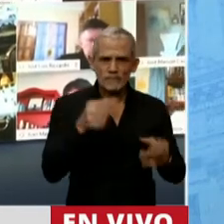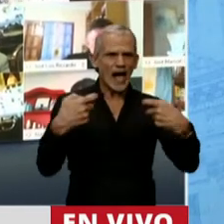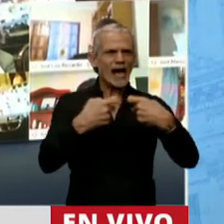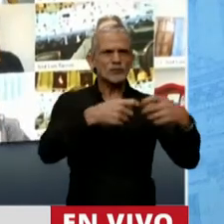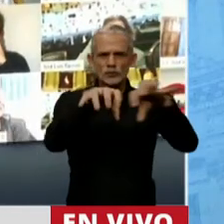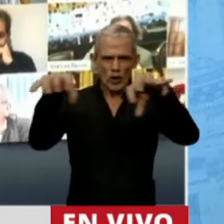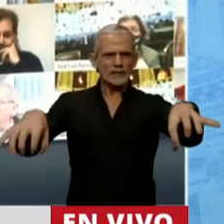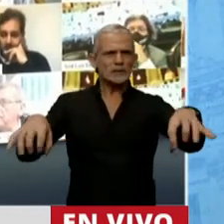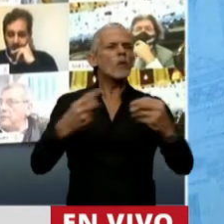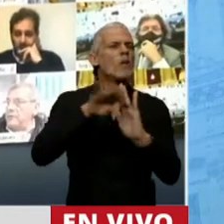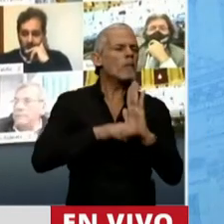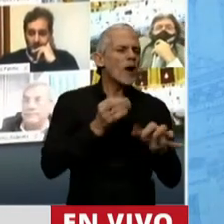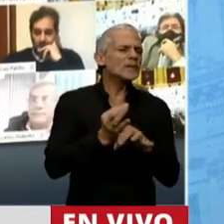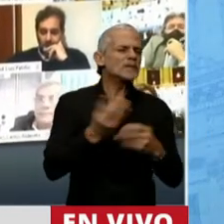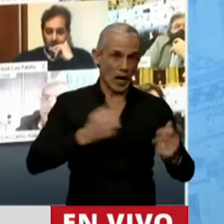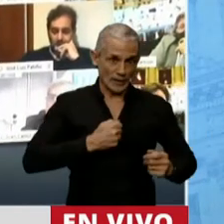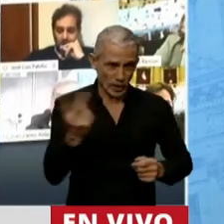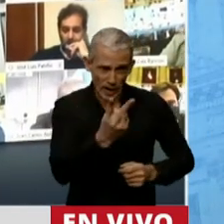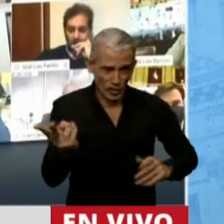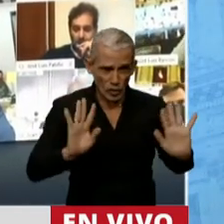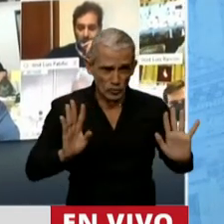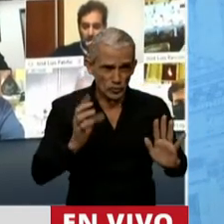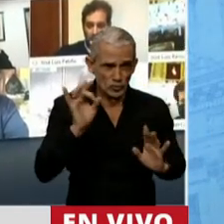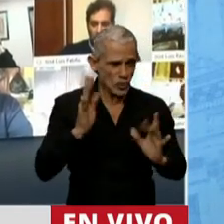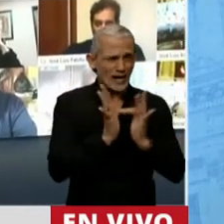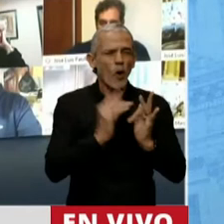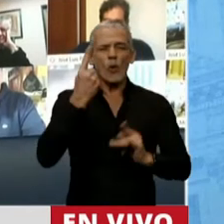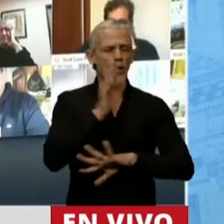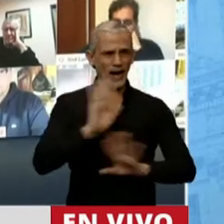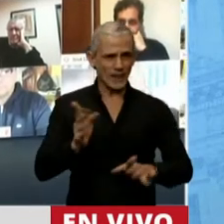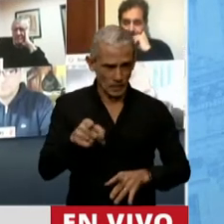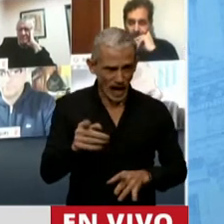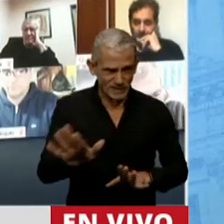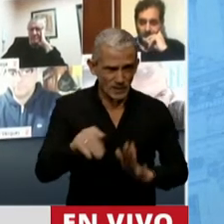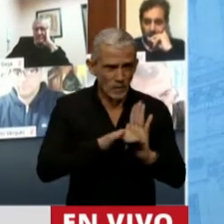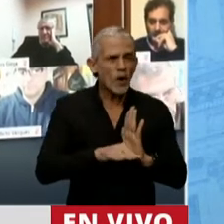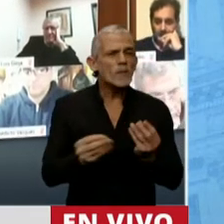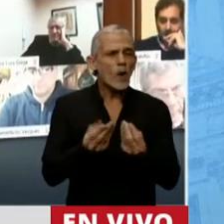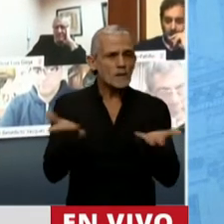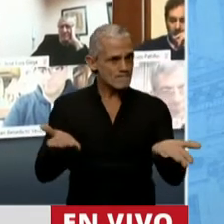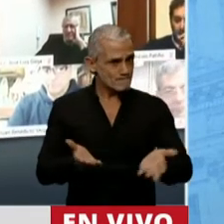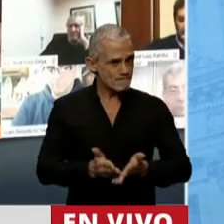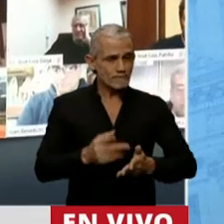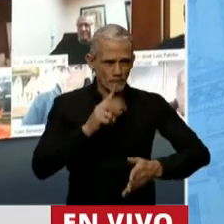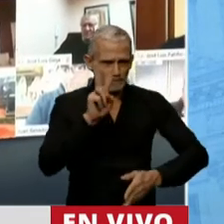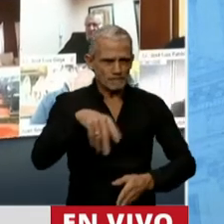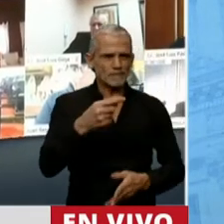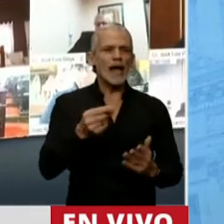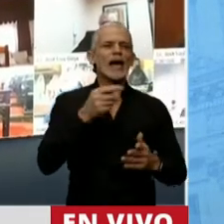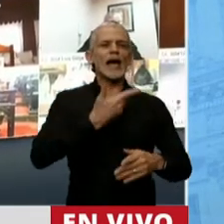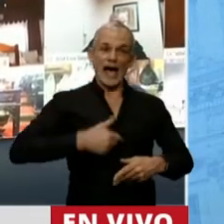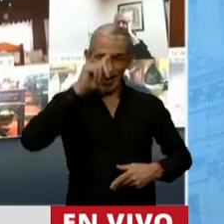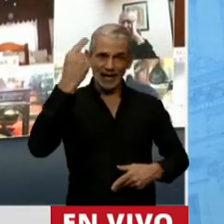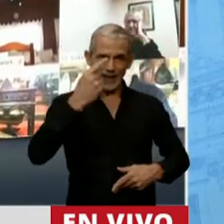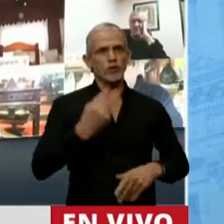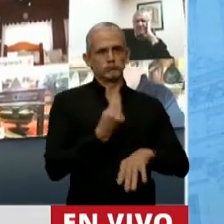dos asociaciones de un solo culto en la Argentina? Entonces, es verdad, como dice el señor Ministro, el Estado hoy tiene un